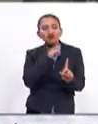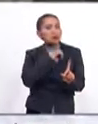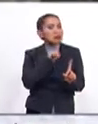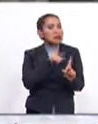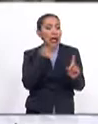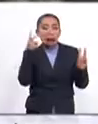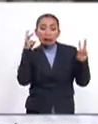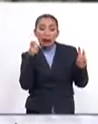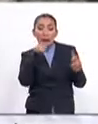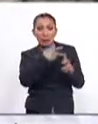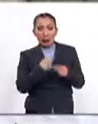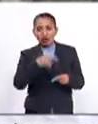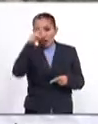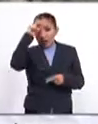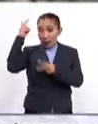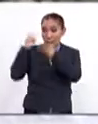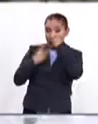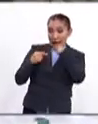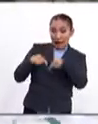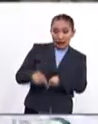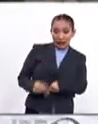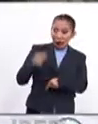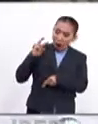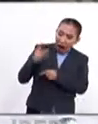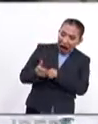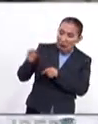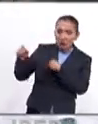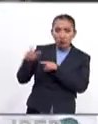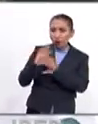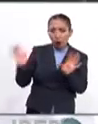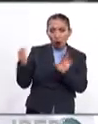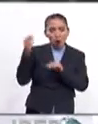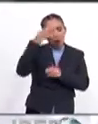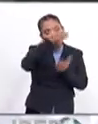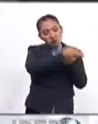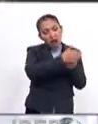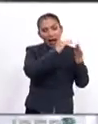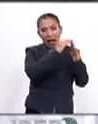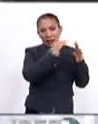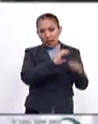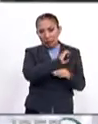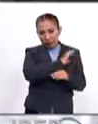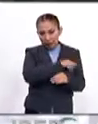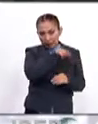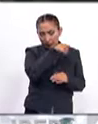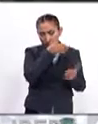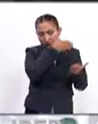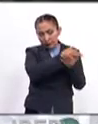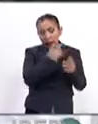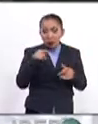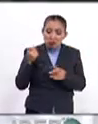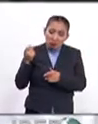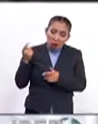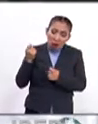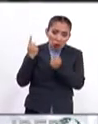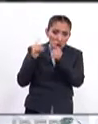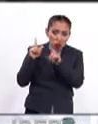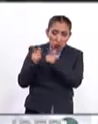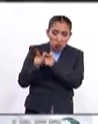los intelectuales que llegaban acogidos por la casa. En realidad se trataba de grupos